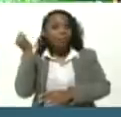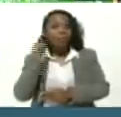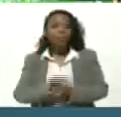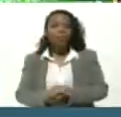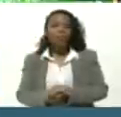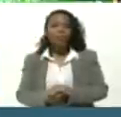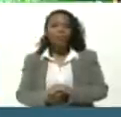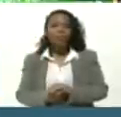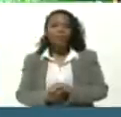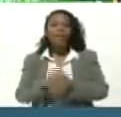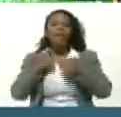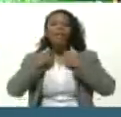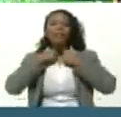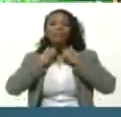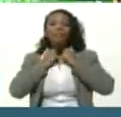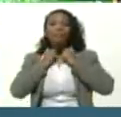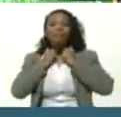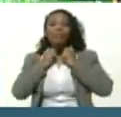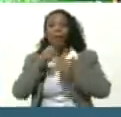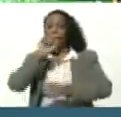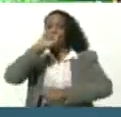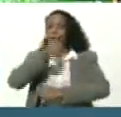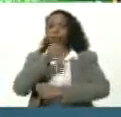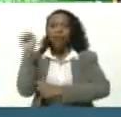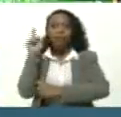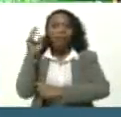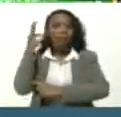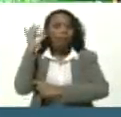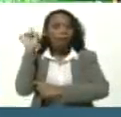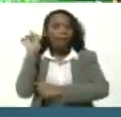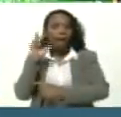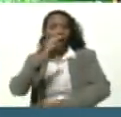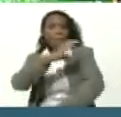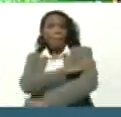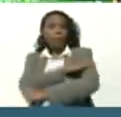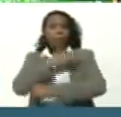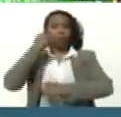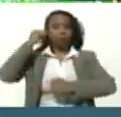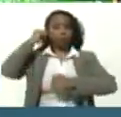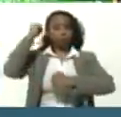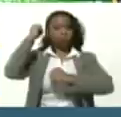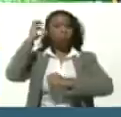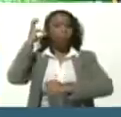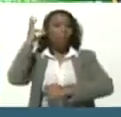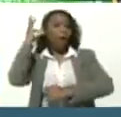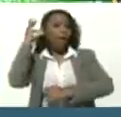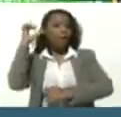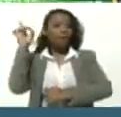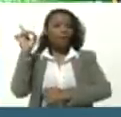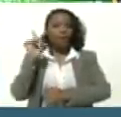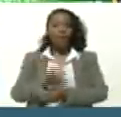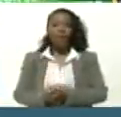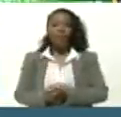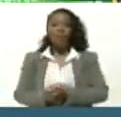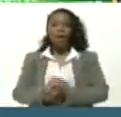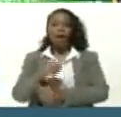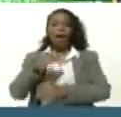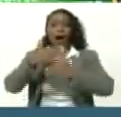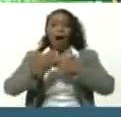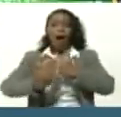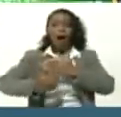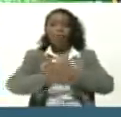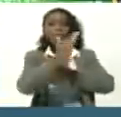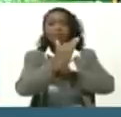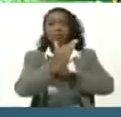Aristobulista Yelixe La capitana de milicia Yelixe Santaella La avanzadora